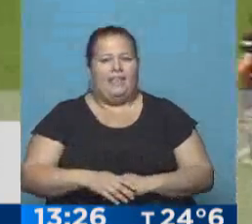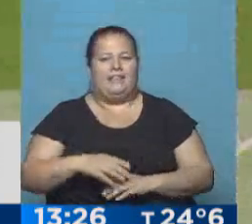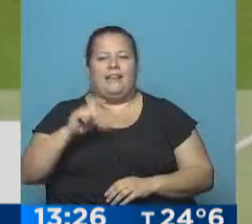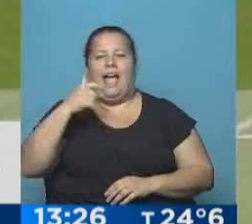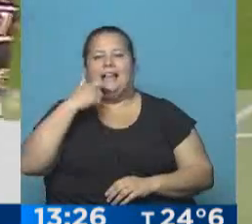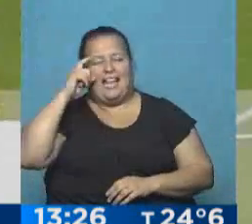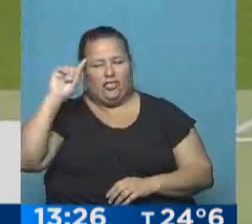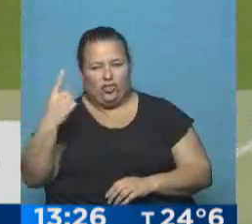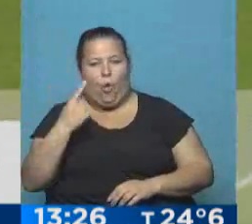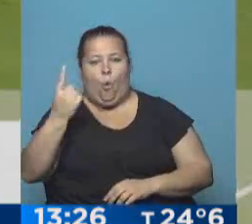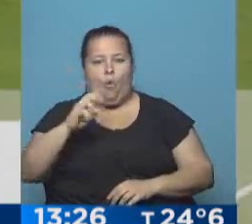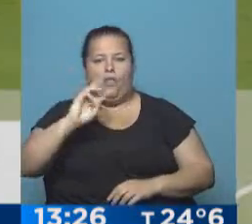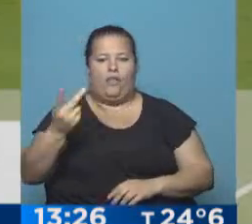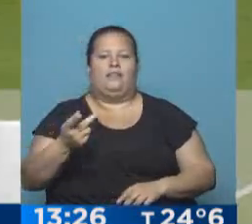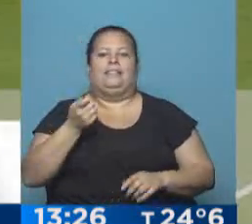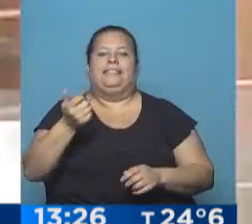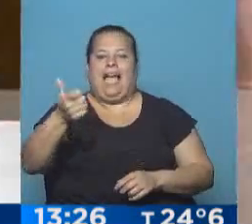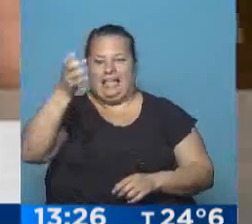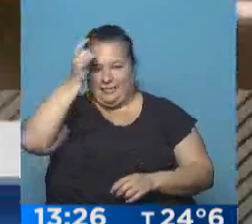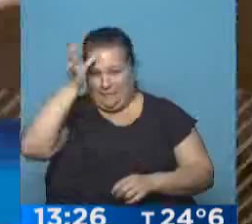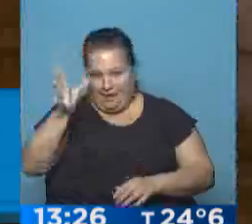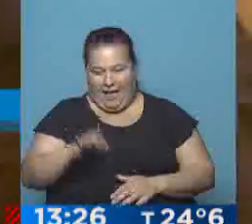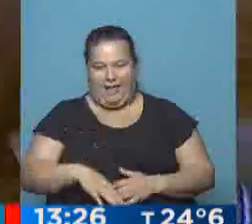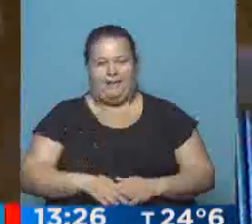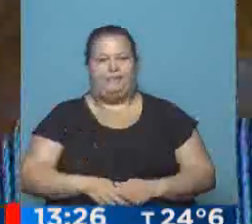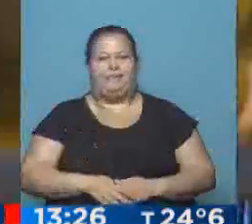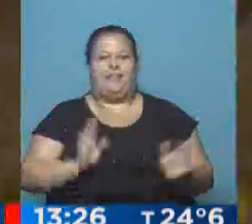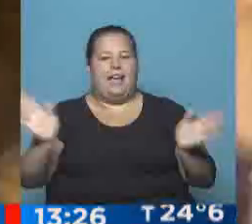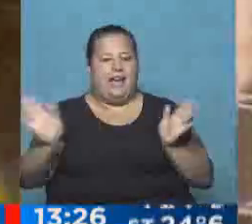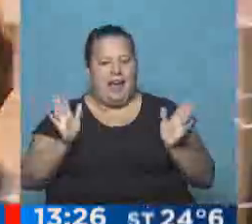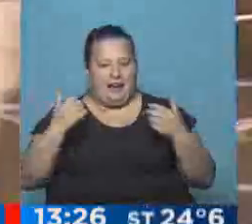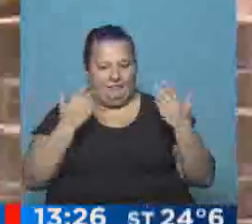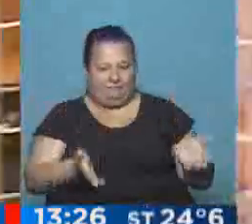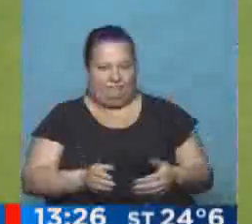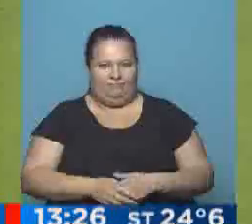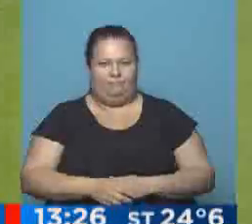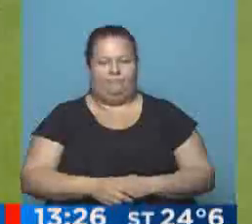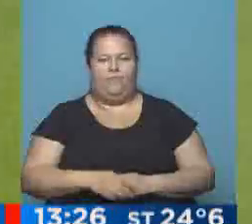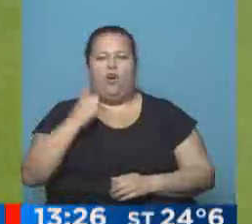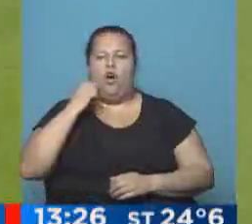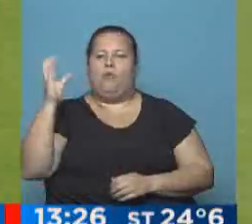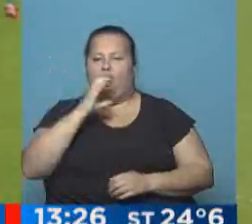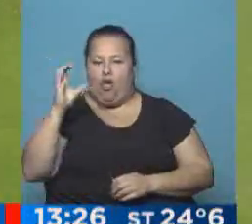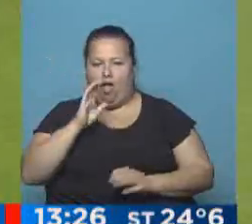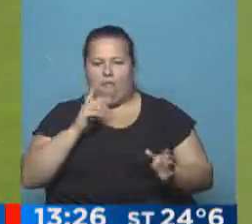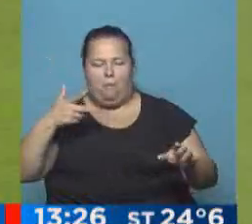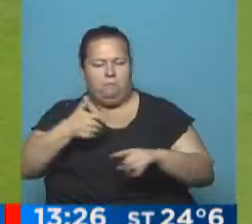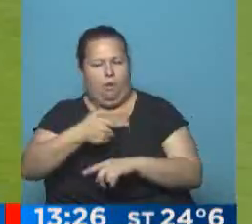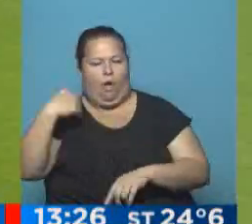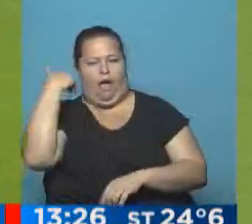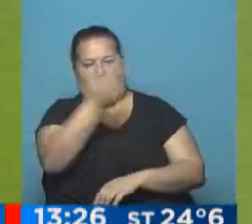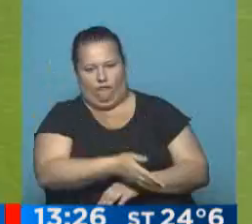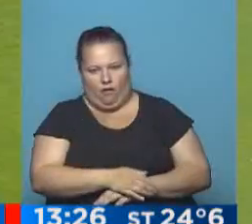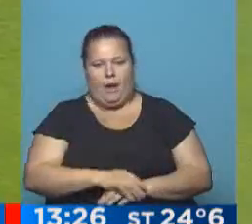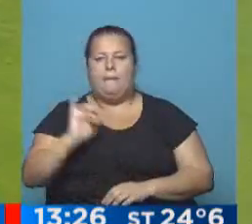Cazares solo, una vez. Casi, peca. El arco a su disposición, el colombiano la tiró afuera.